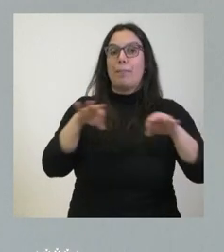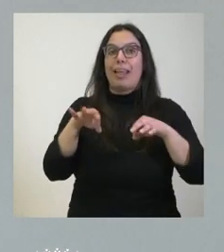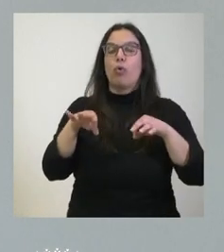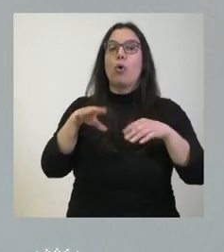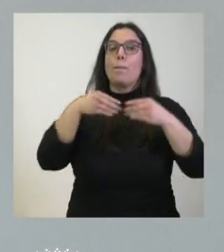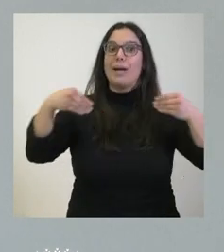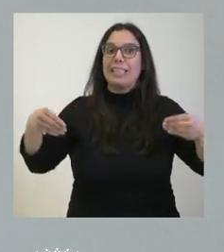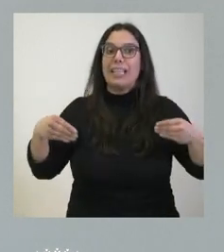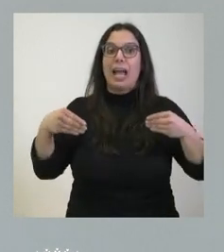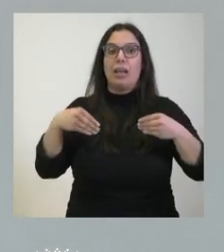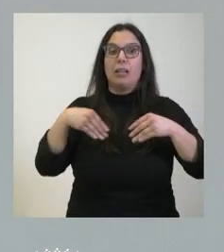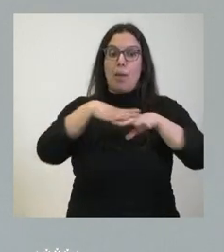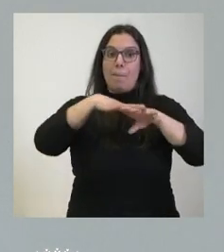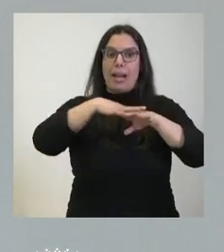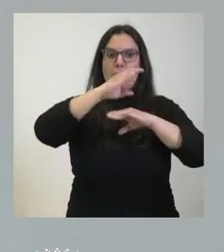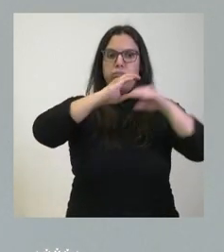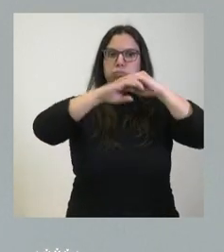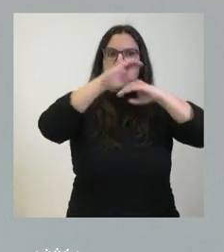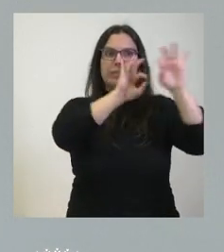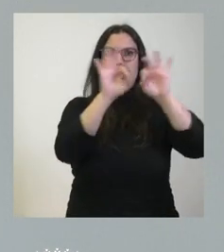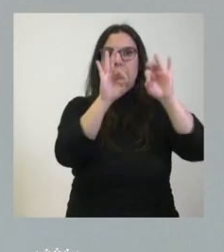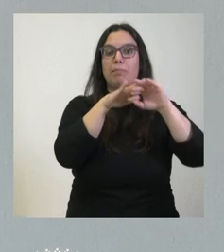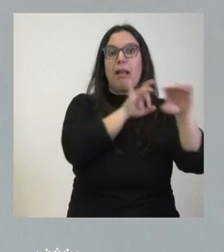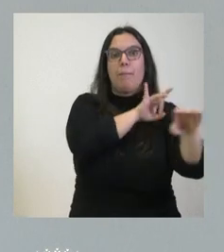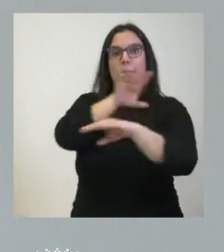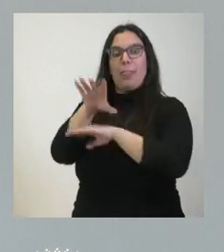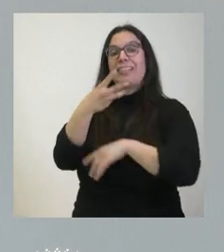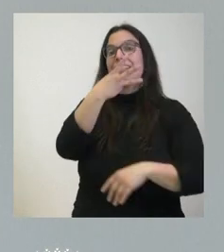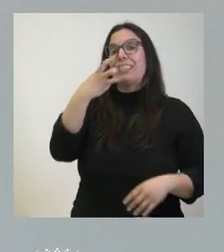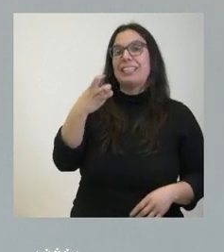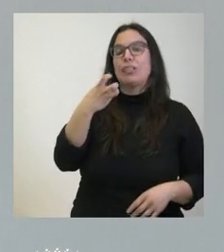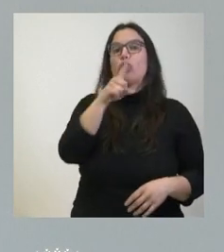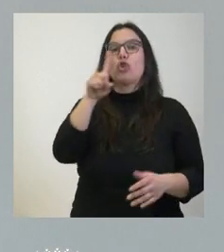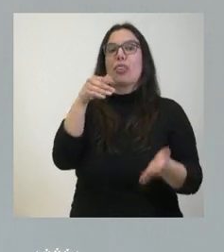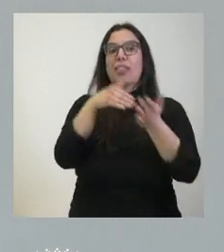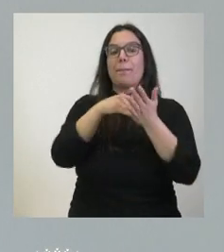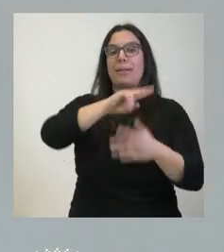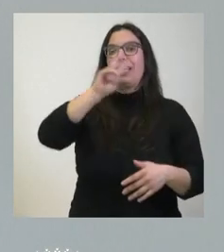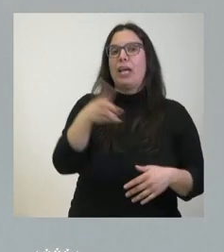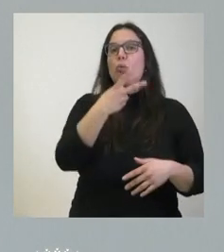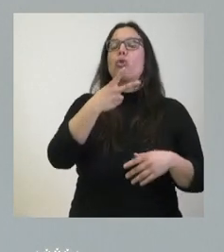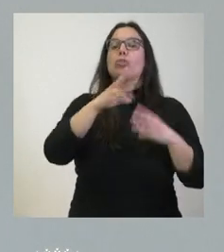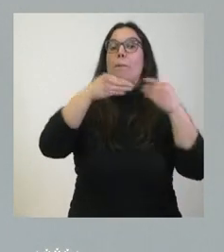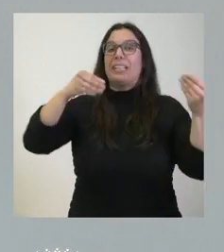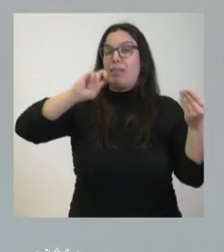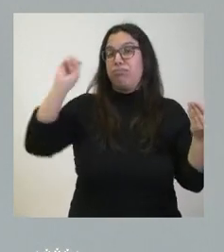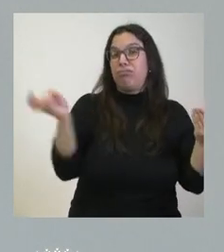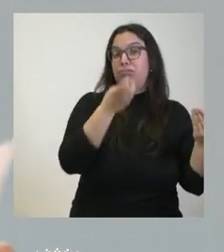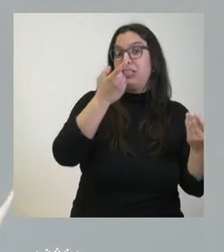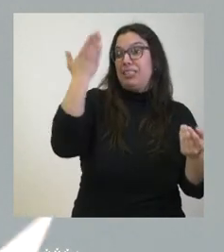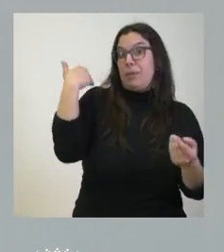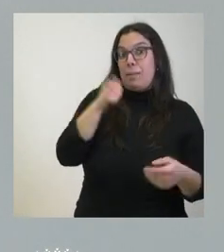preparado para el envío ya a Turquía y a Siria los 311.000 euros de diverso material que les habíamos anticipado